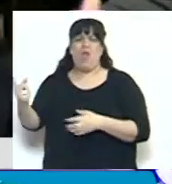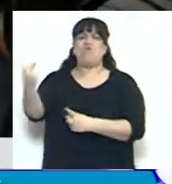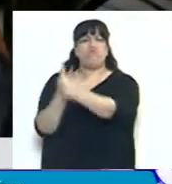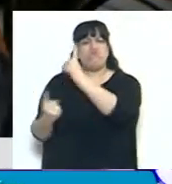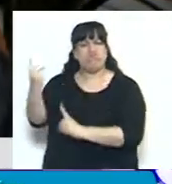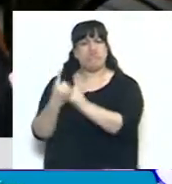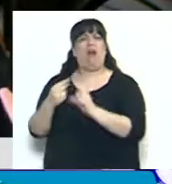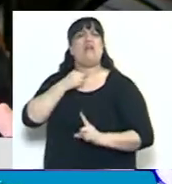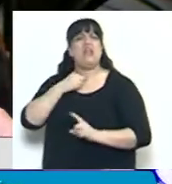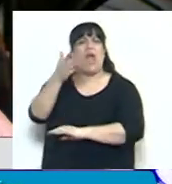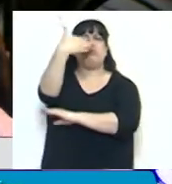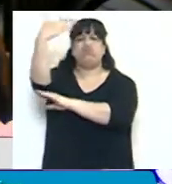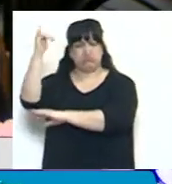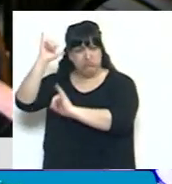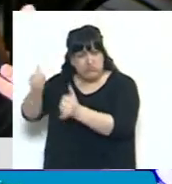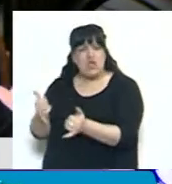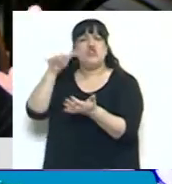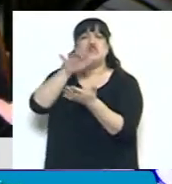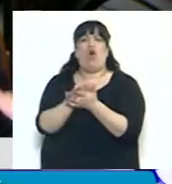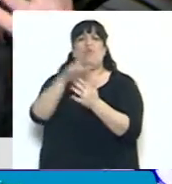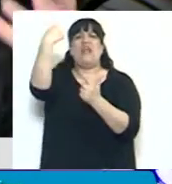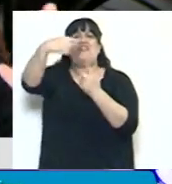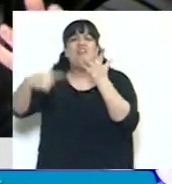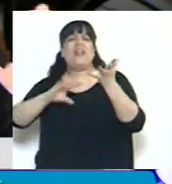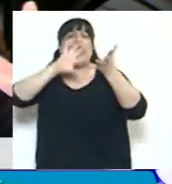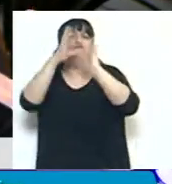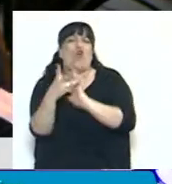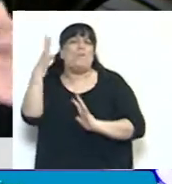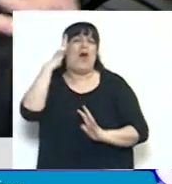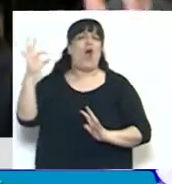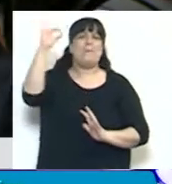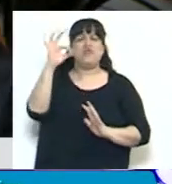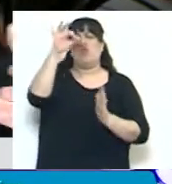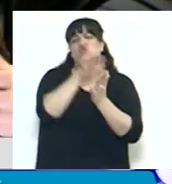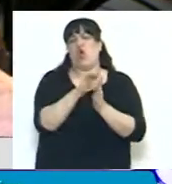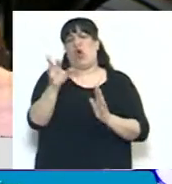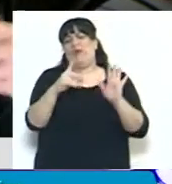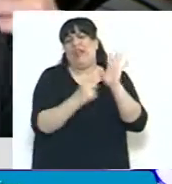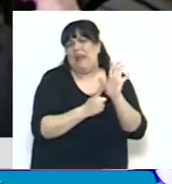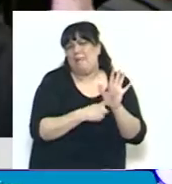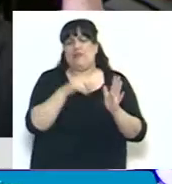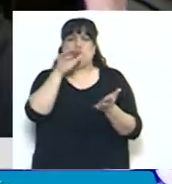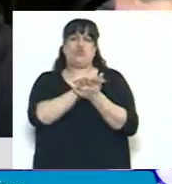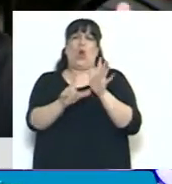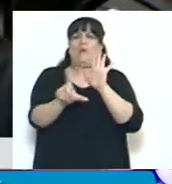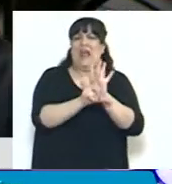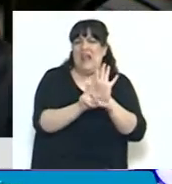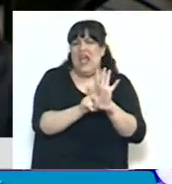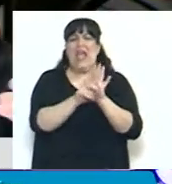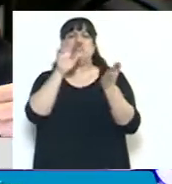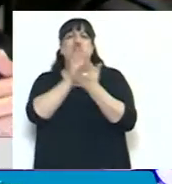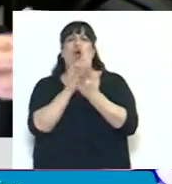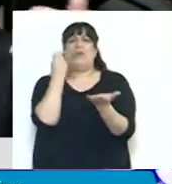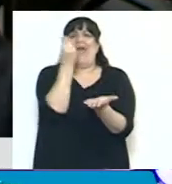expresarse sobre las distintas visiones que hay sobre el reglamento, la ley, las caducidades de los